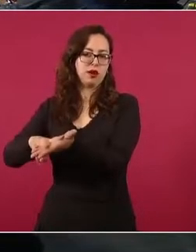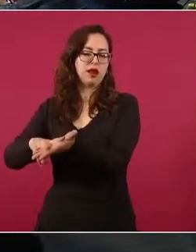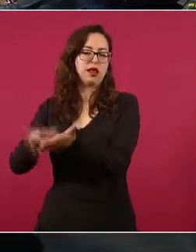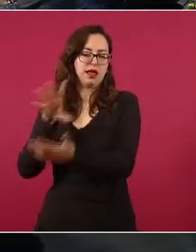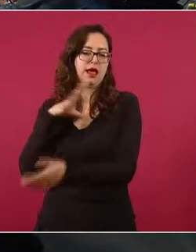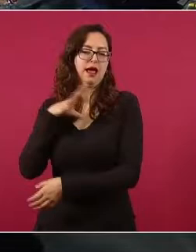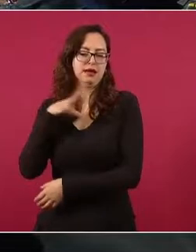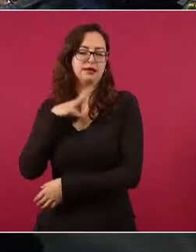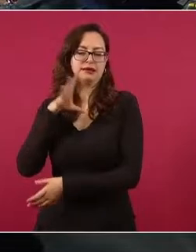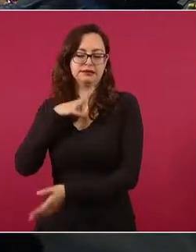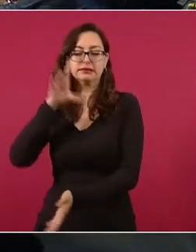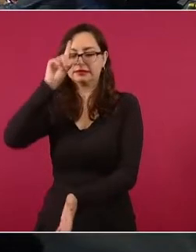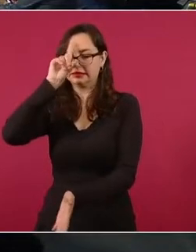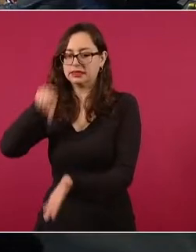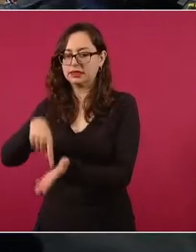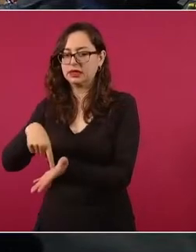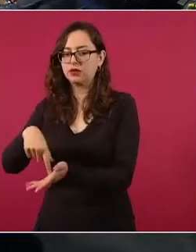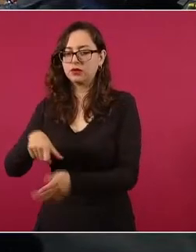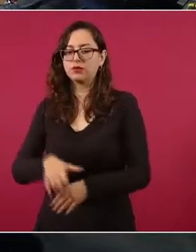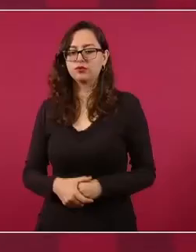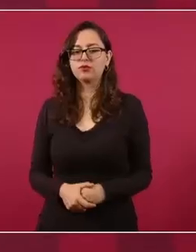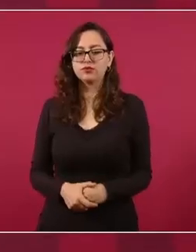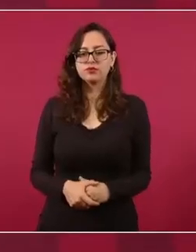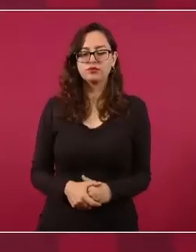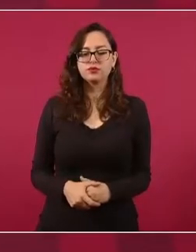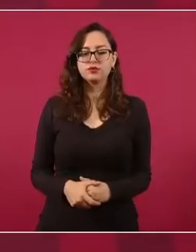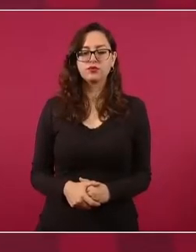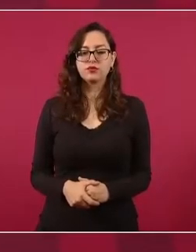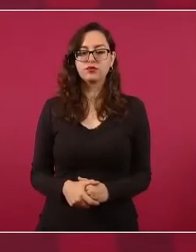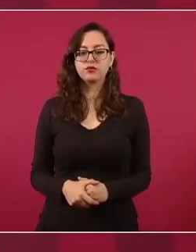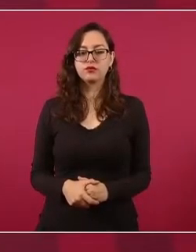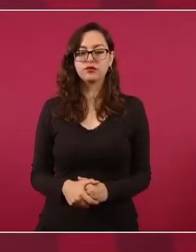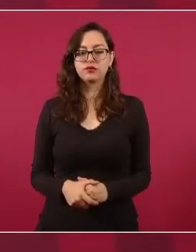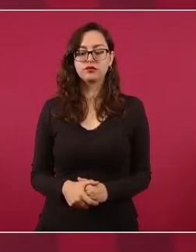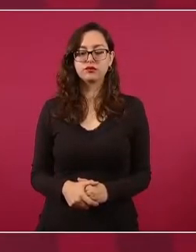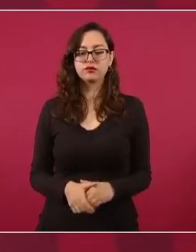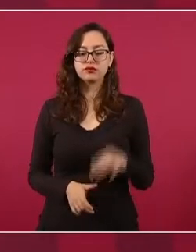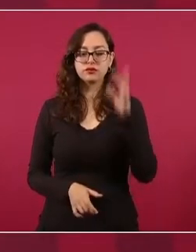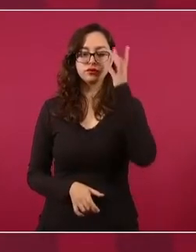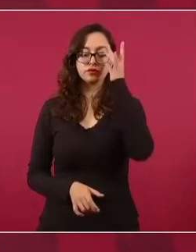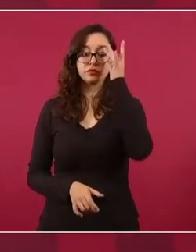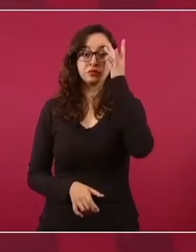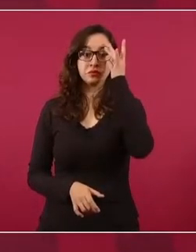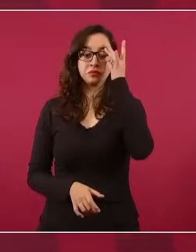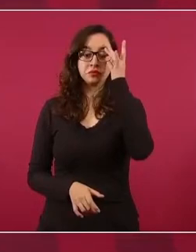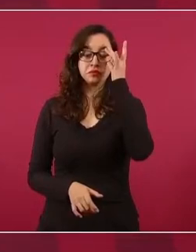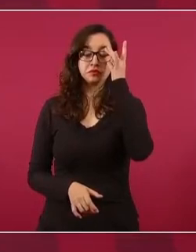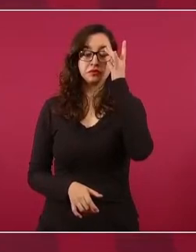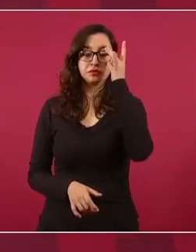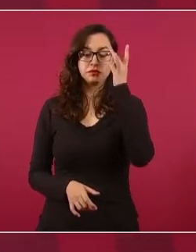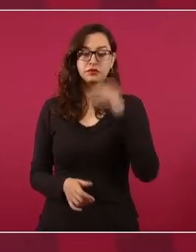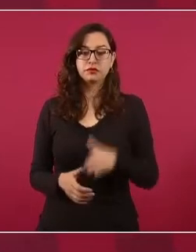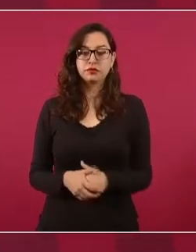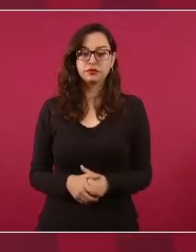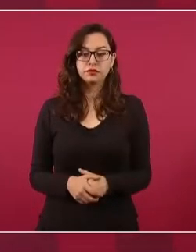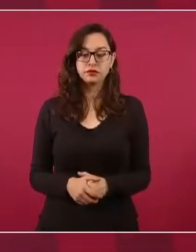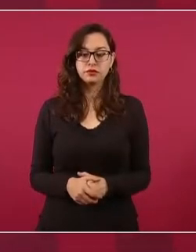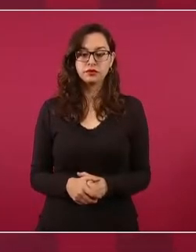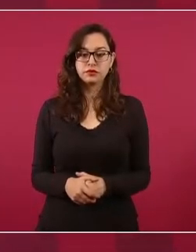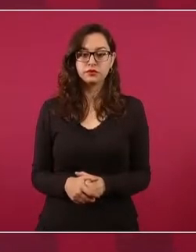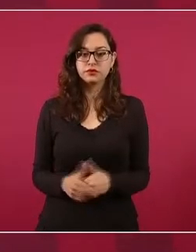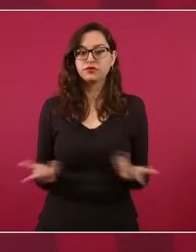de manera natural